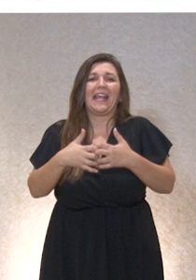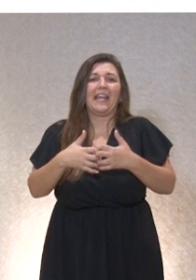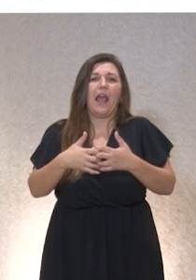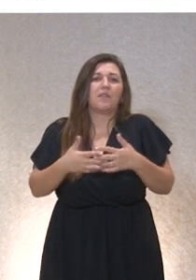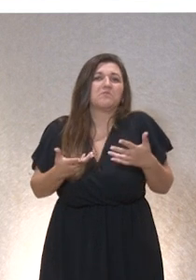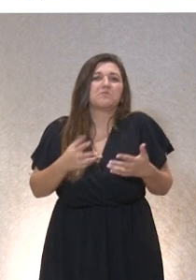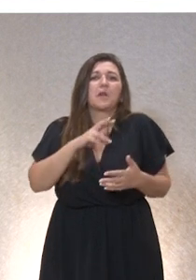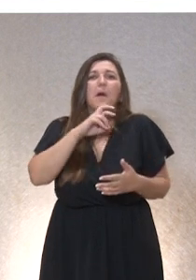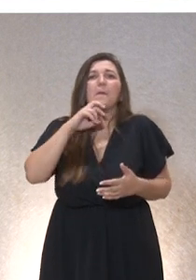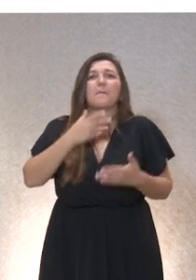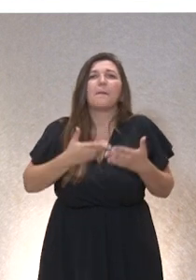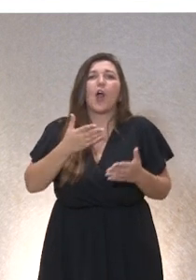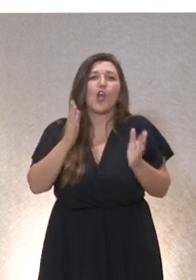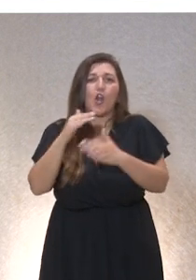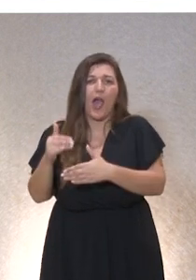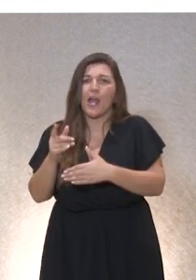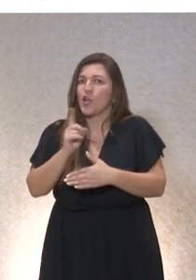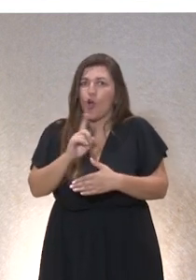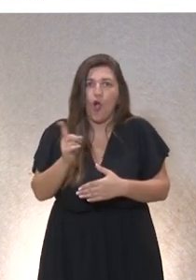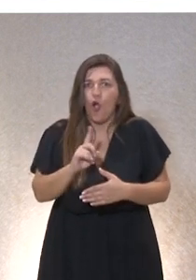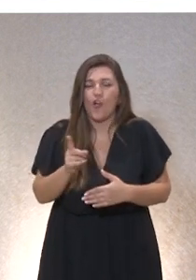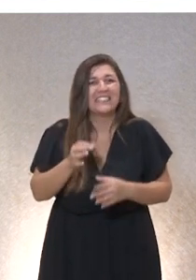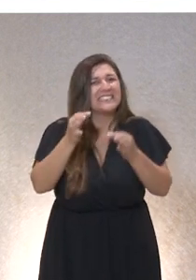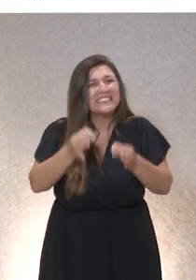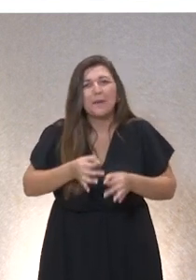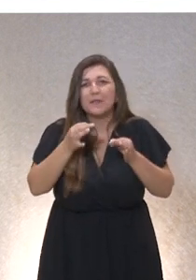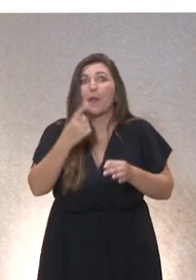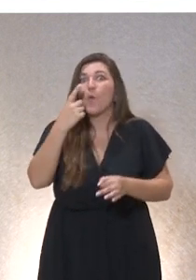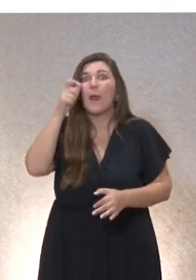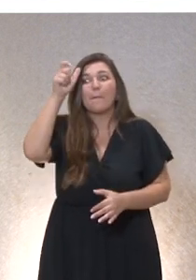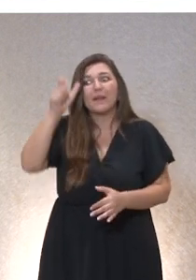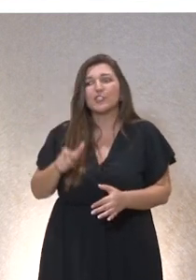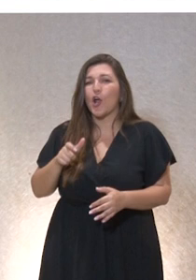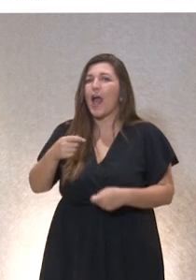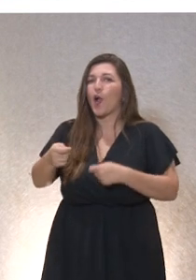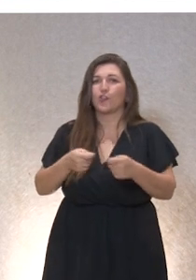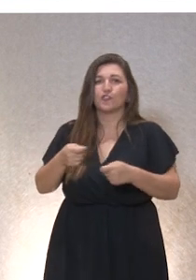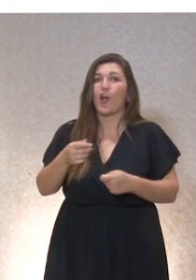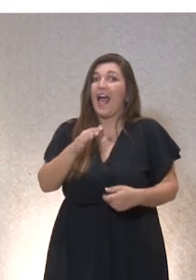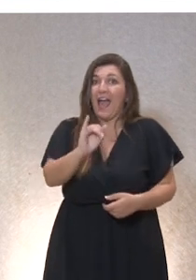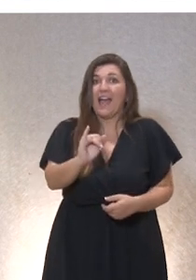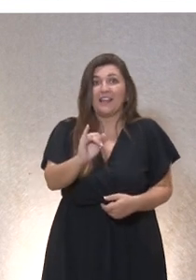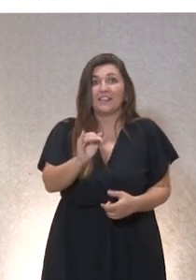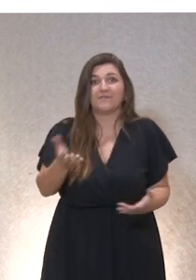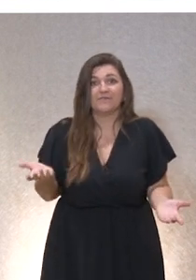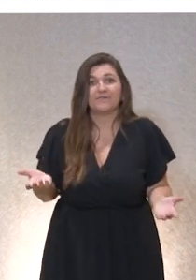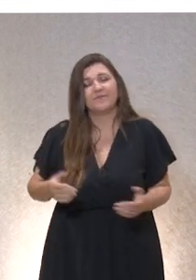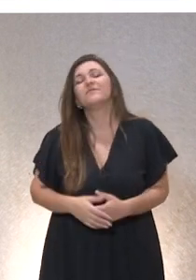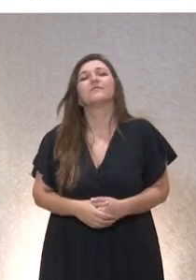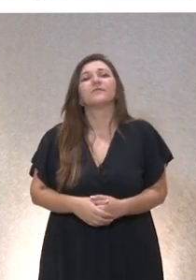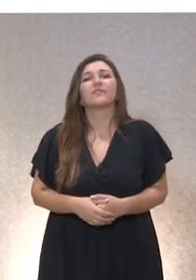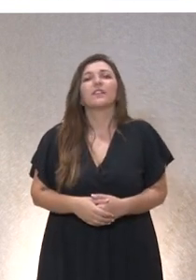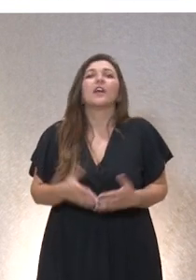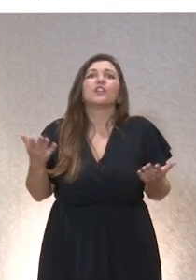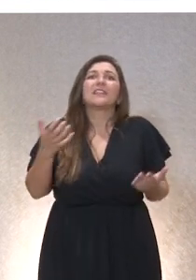una tecnología, detrás de un algoritmo, siempre hay un ser humano. Por lo tanto, siempre fenomenológicamente hay alguien. Claro, si tú